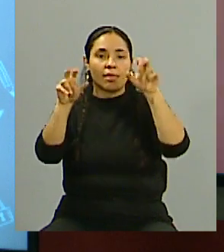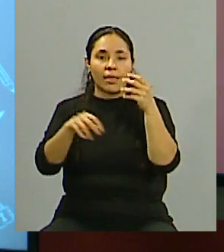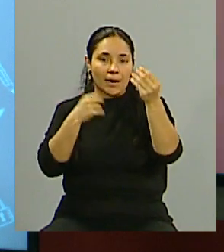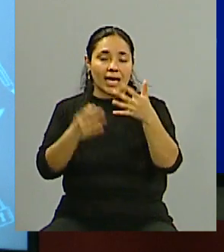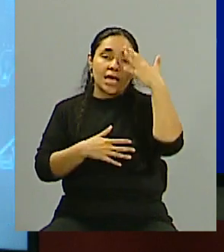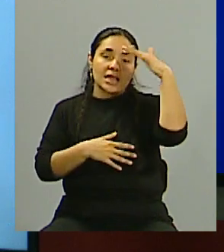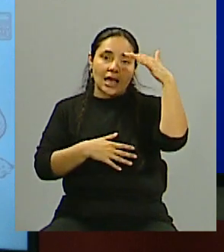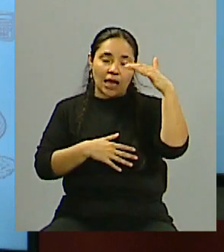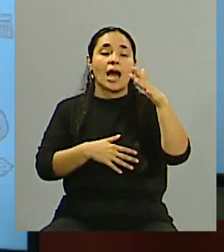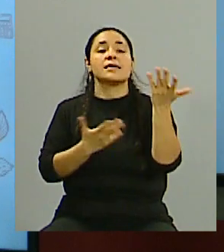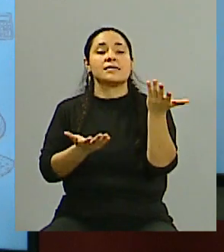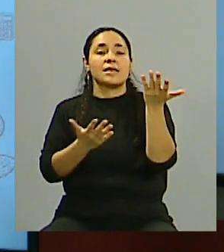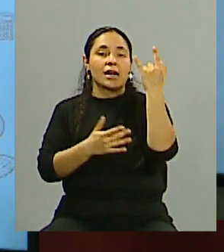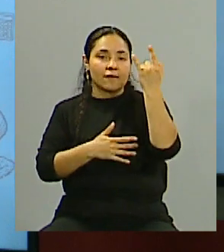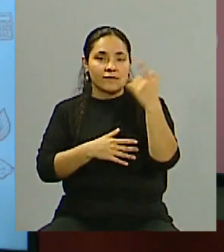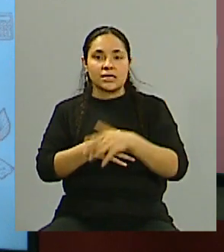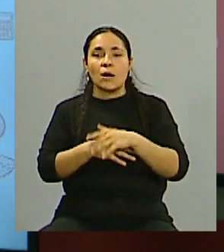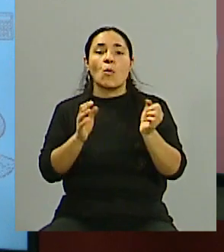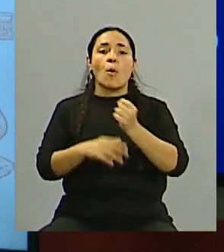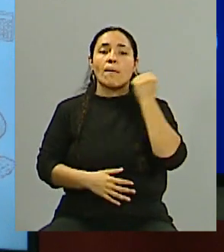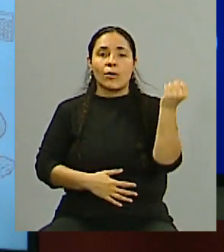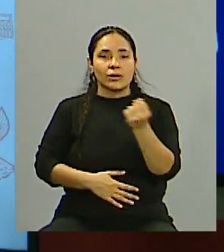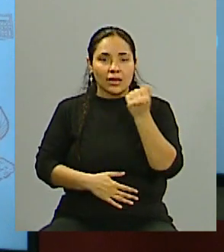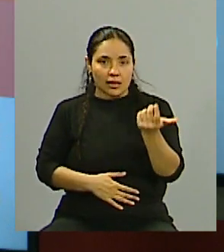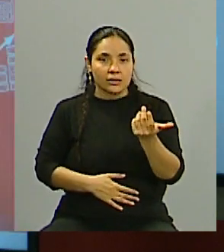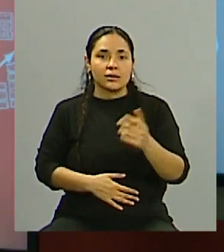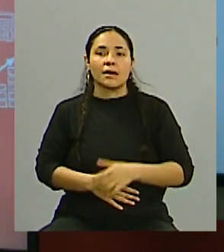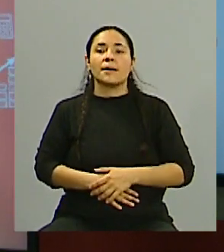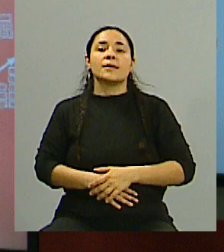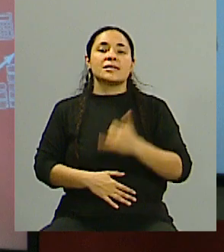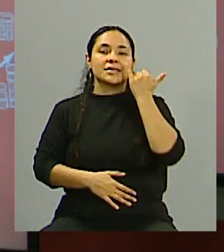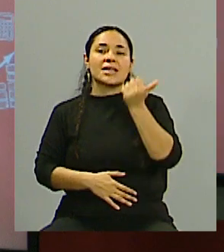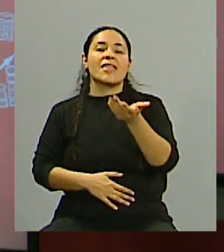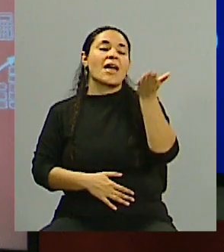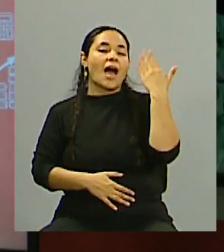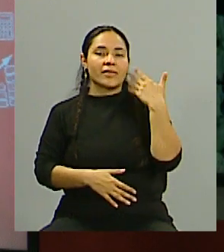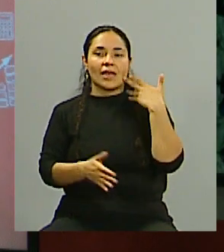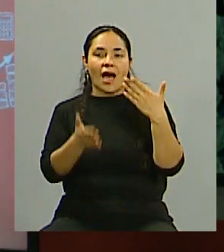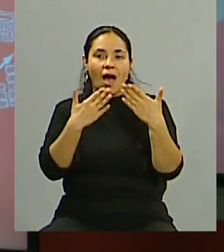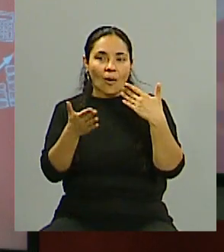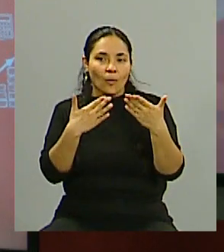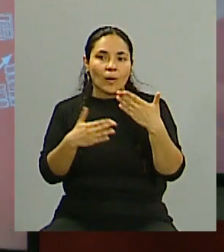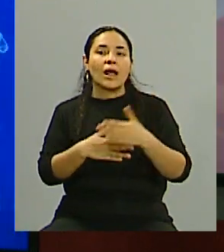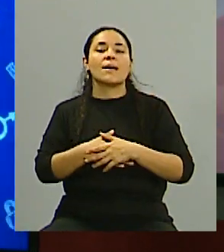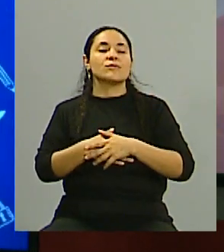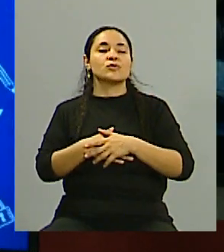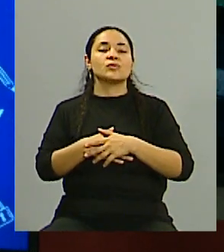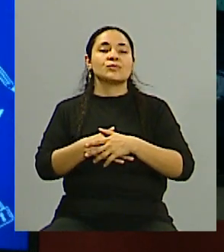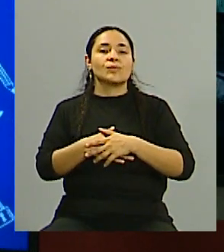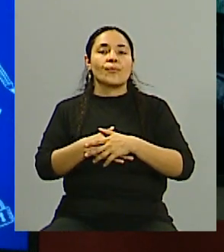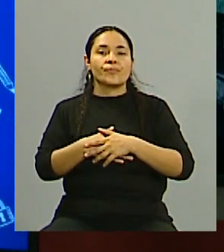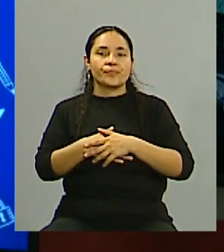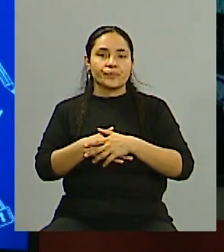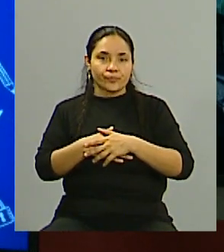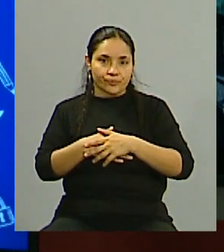artificial, lo decía él, lo importante que es, terminamos hablando de esto, de lo cual ya hemos hablado en jornadas anteriores, partir de la llegada